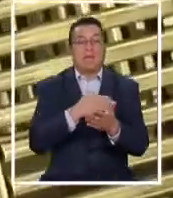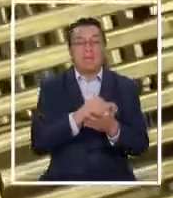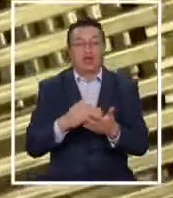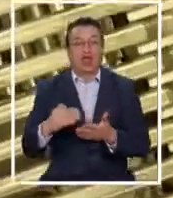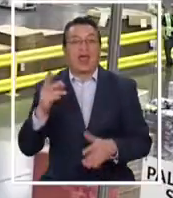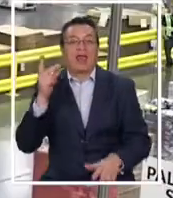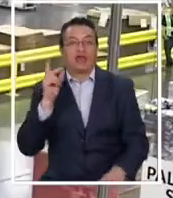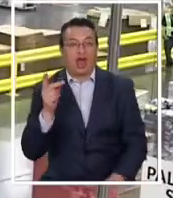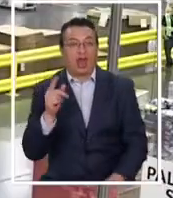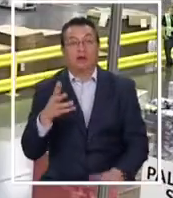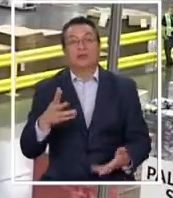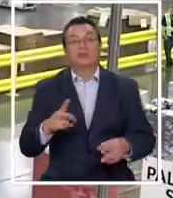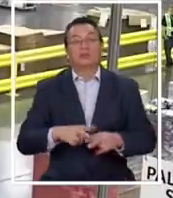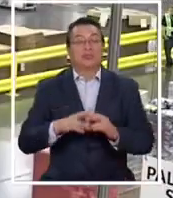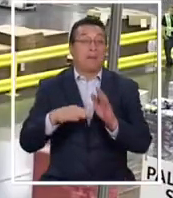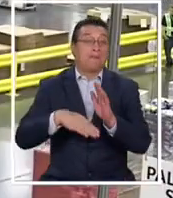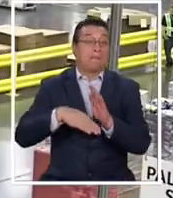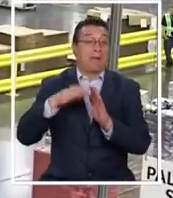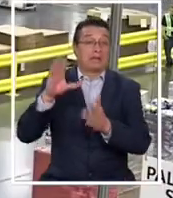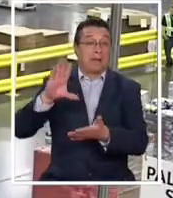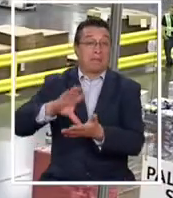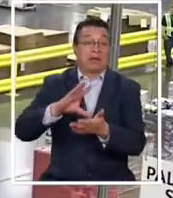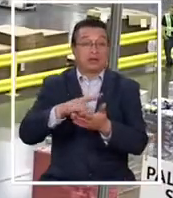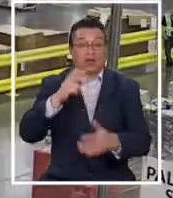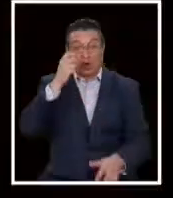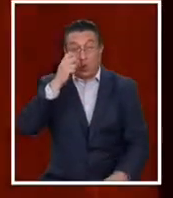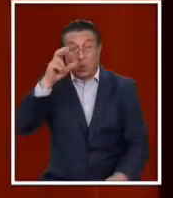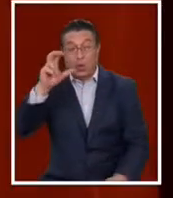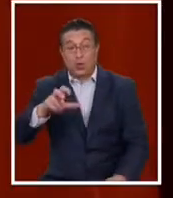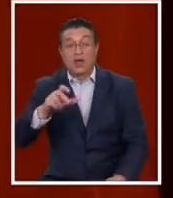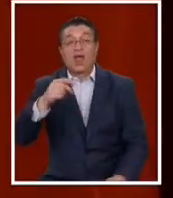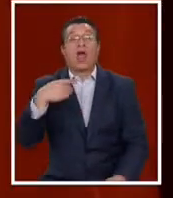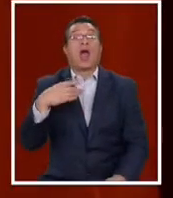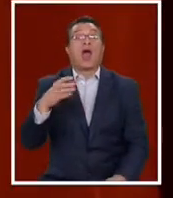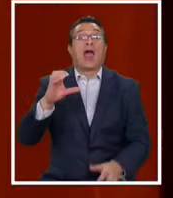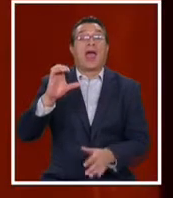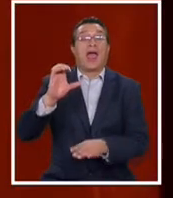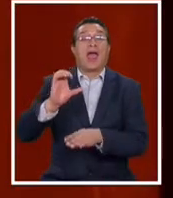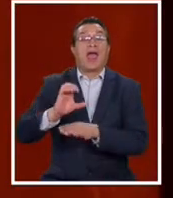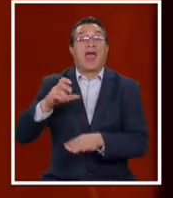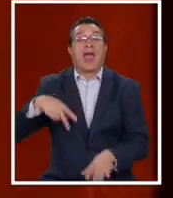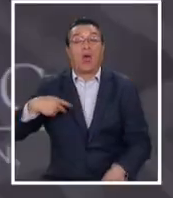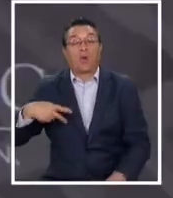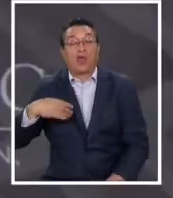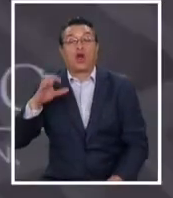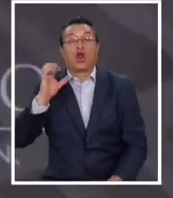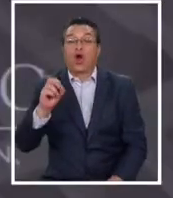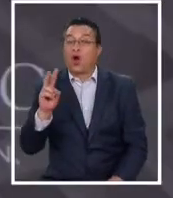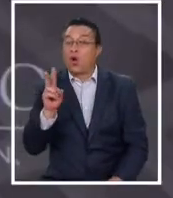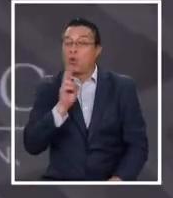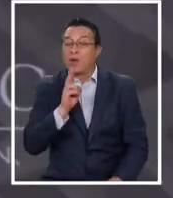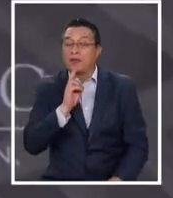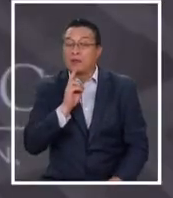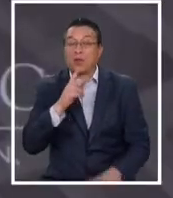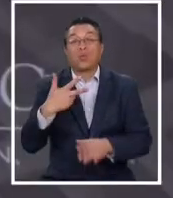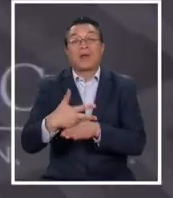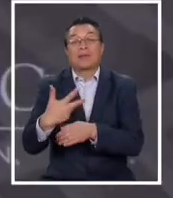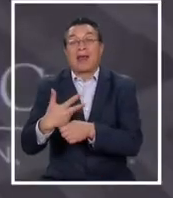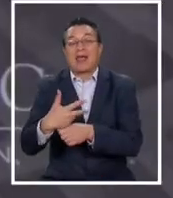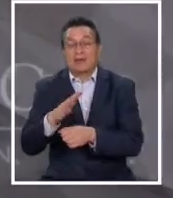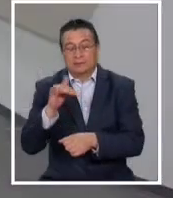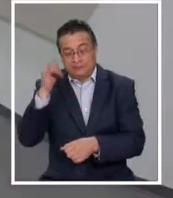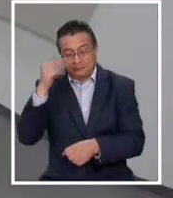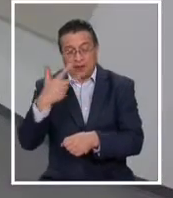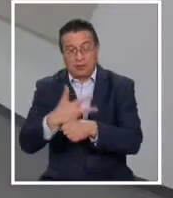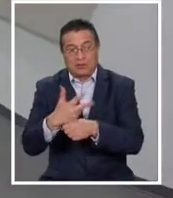de dólares, es decir, más que países como Hungría, Ecuador o Guatemala. El multimillonario está de acuerdo con la